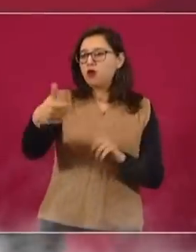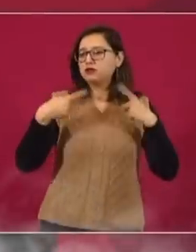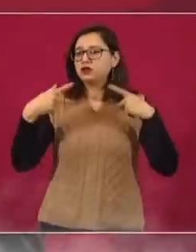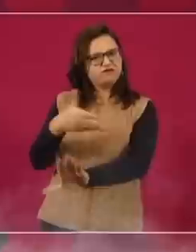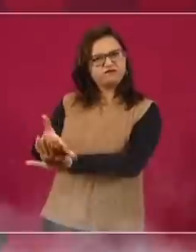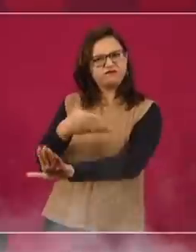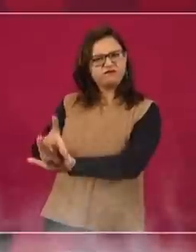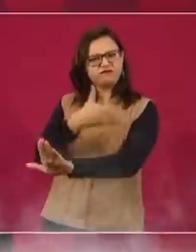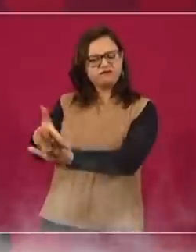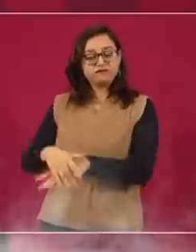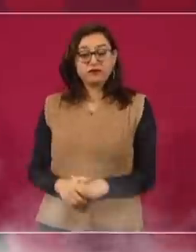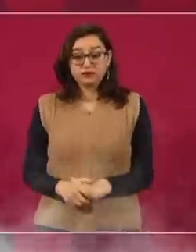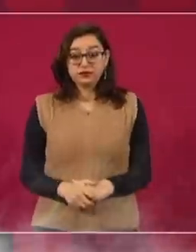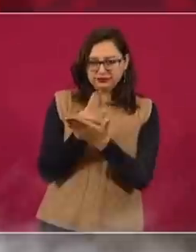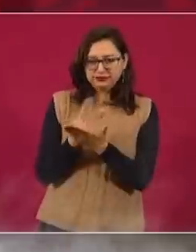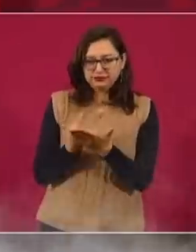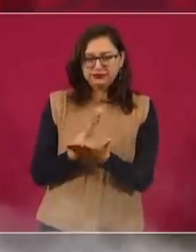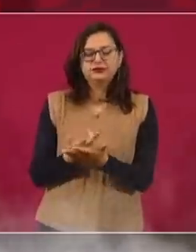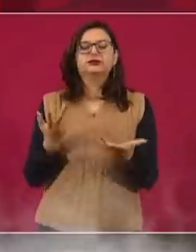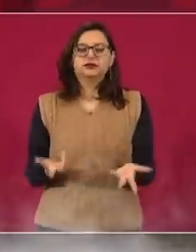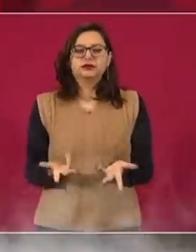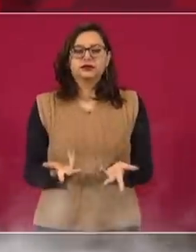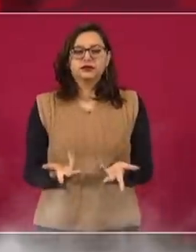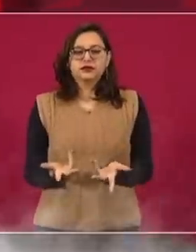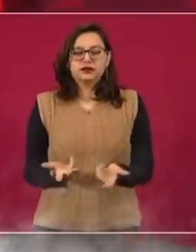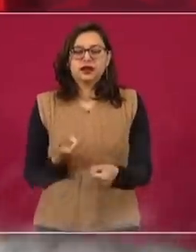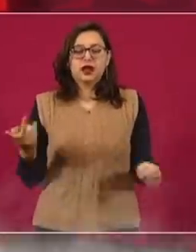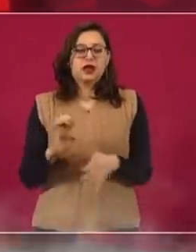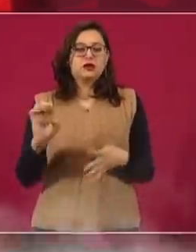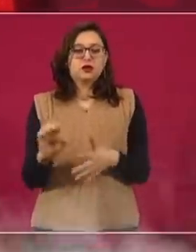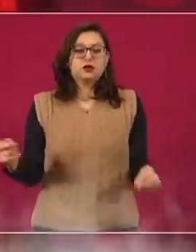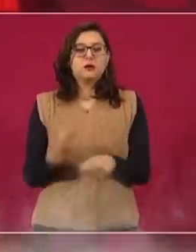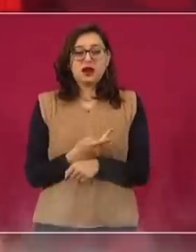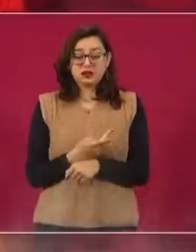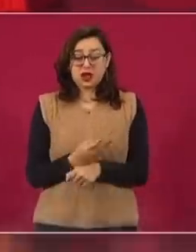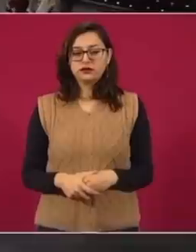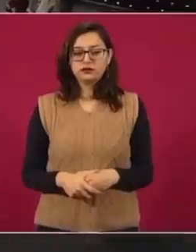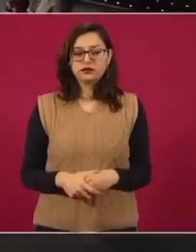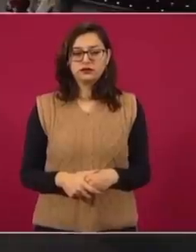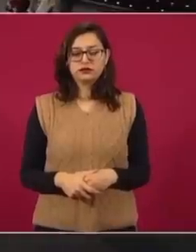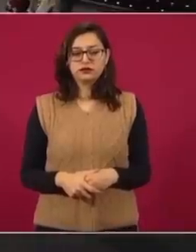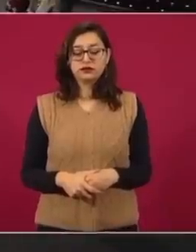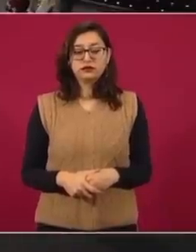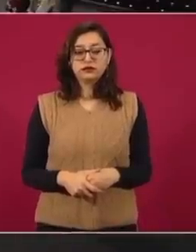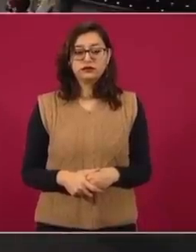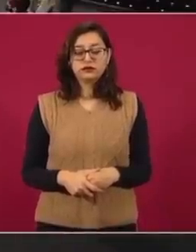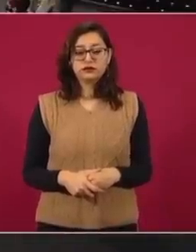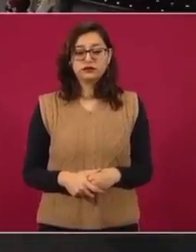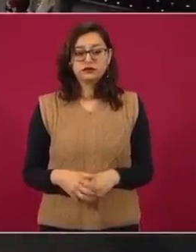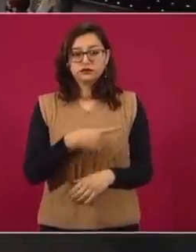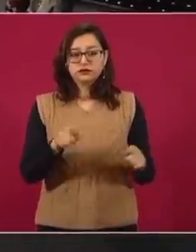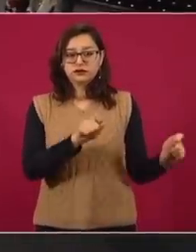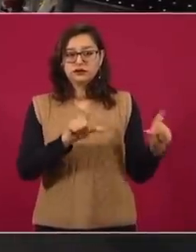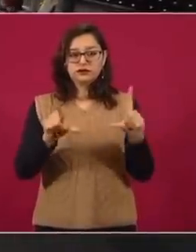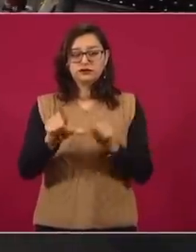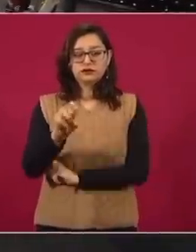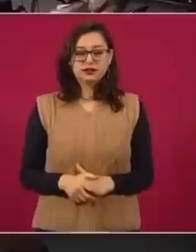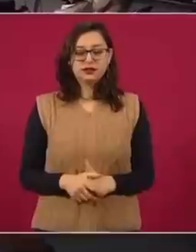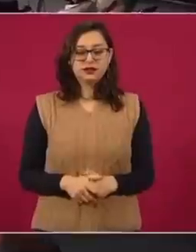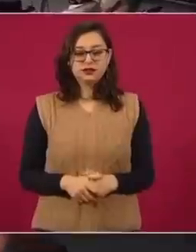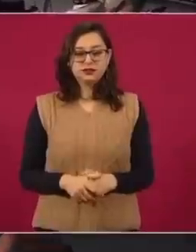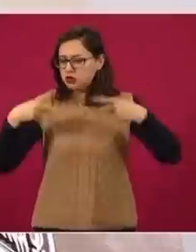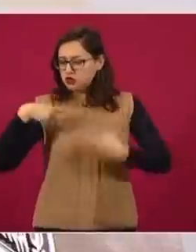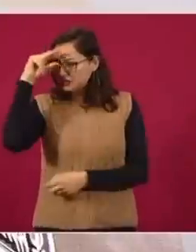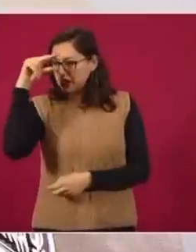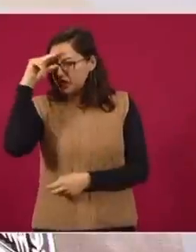La transformación, eso le hicieron a Madero. Entonces no estamos para medias tintas. A ver, ¿por no pones el cuadro de Loret de Mola? ¡Producción!